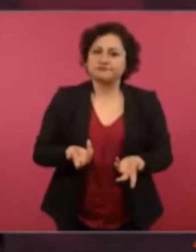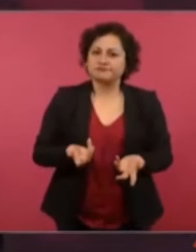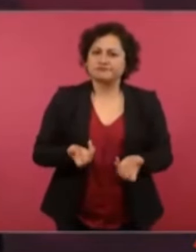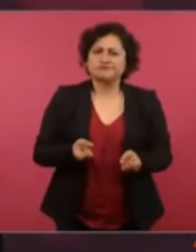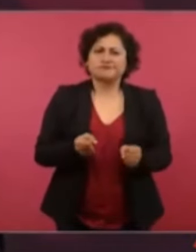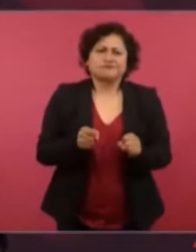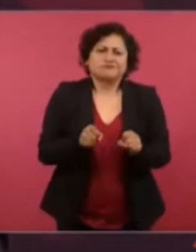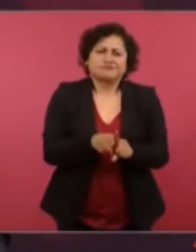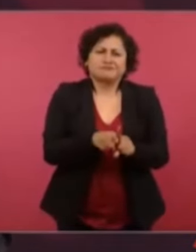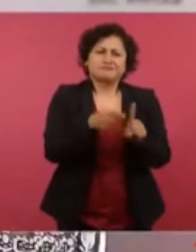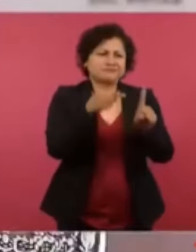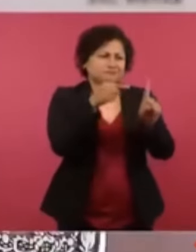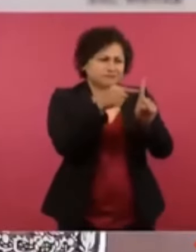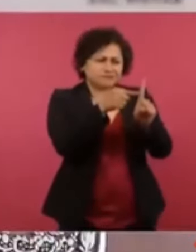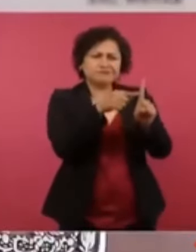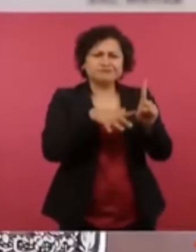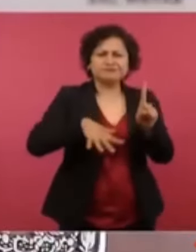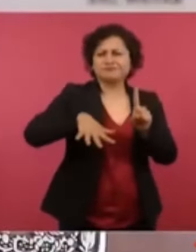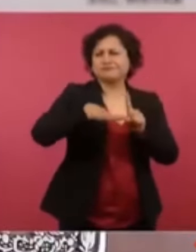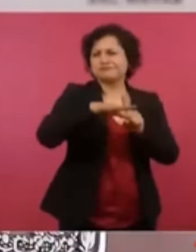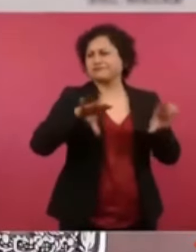periodistas al servicio